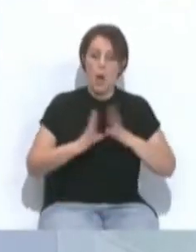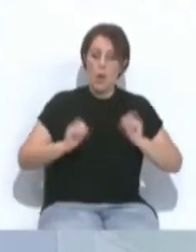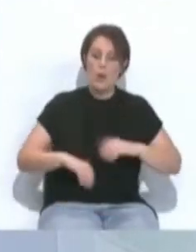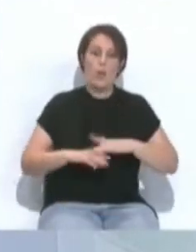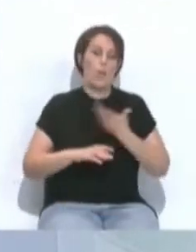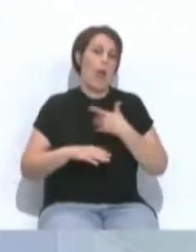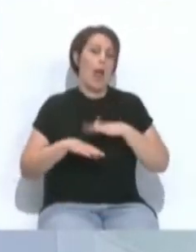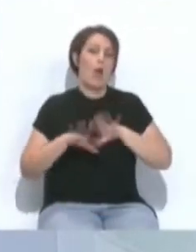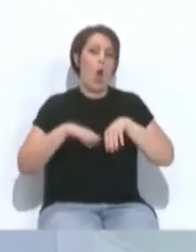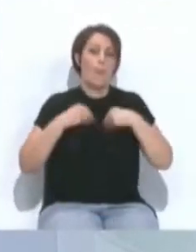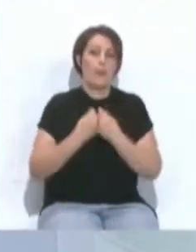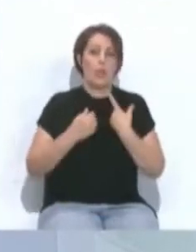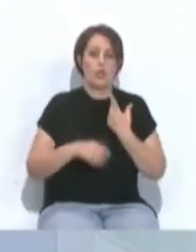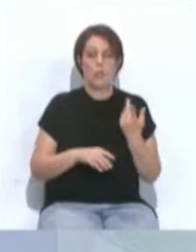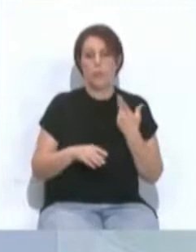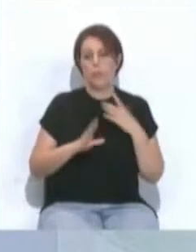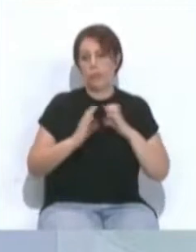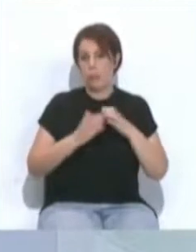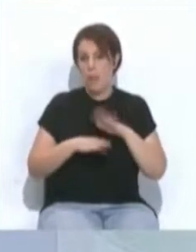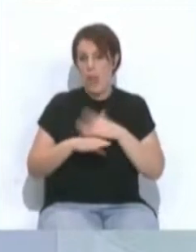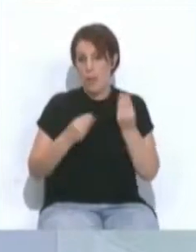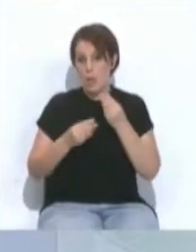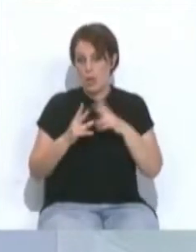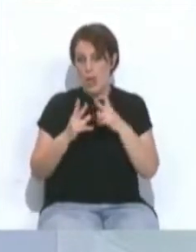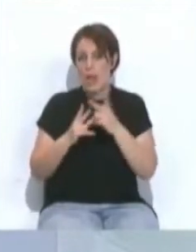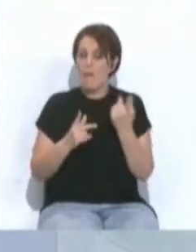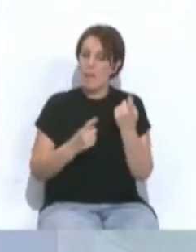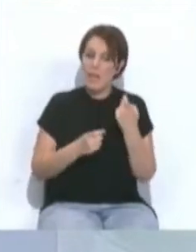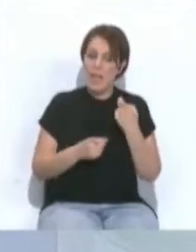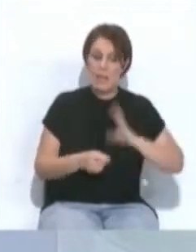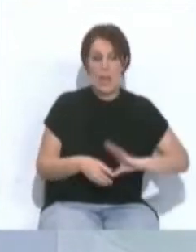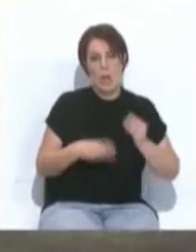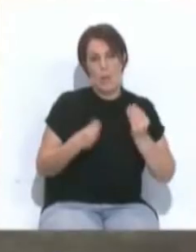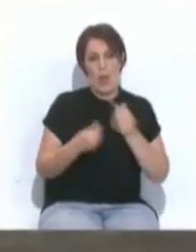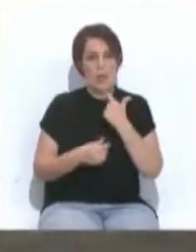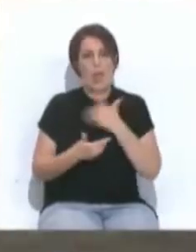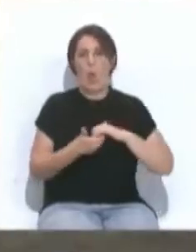mejoras sociales, quedando pendiente la actualización de los salarios según ha informado UGT.